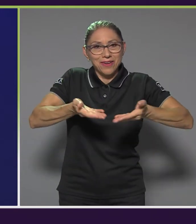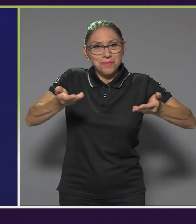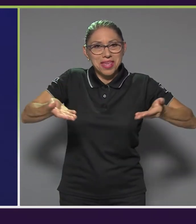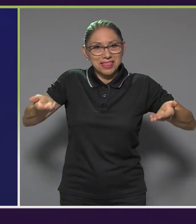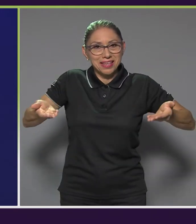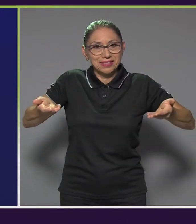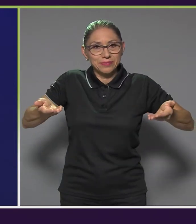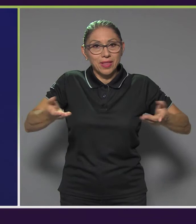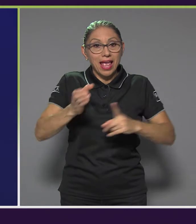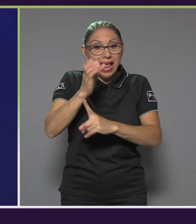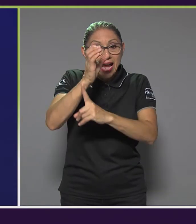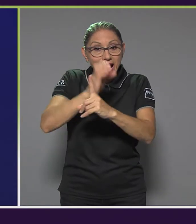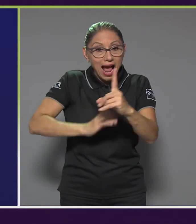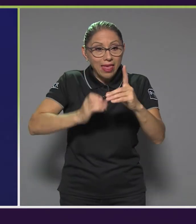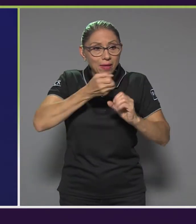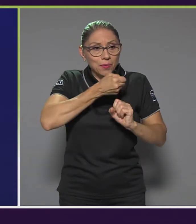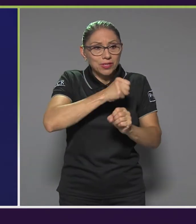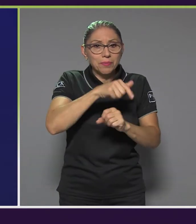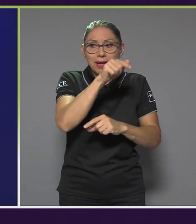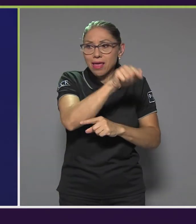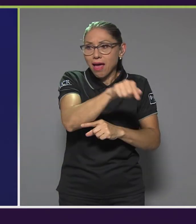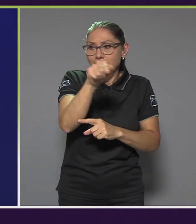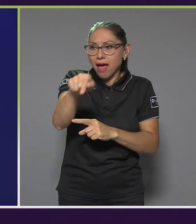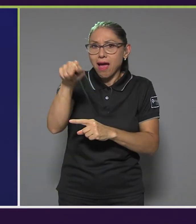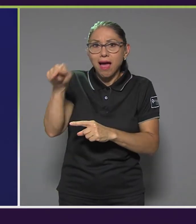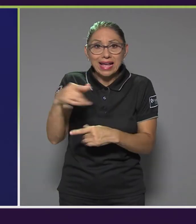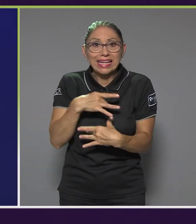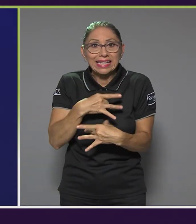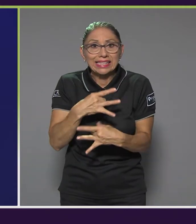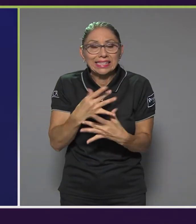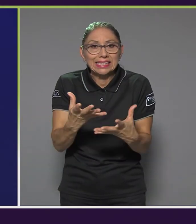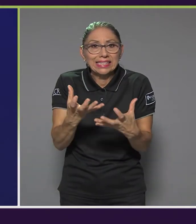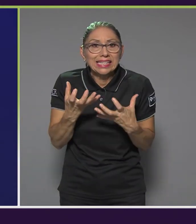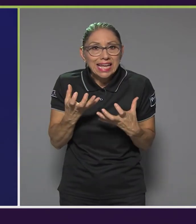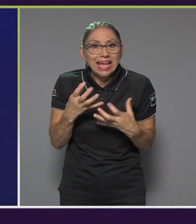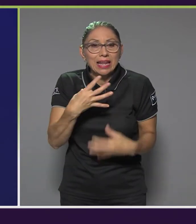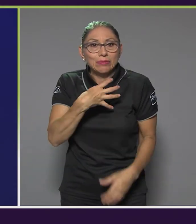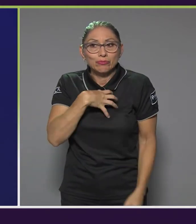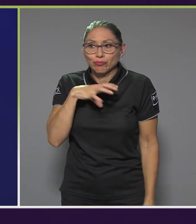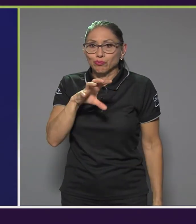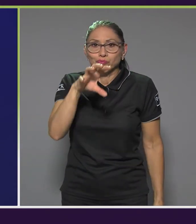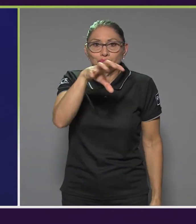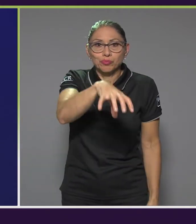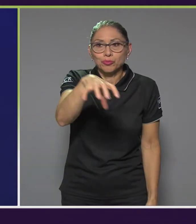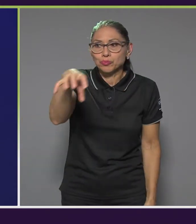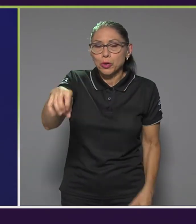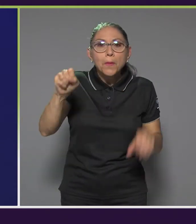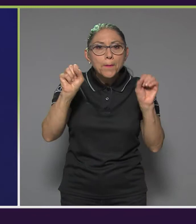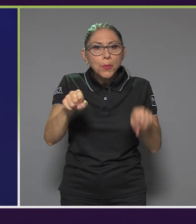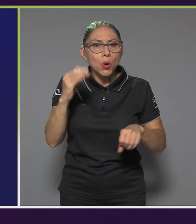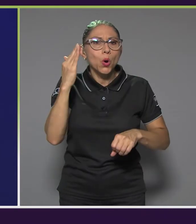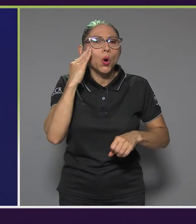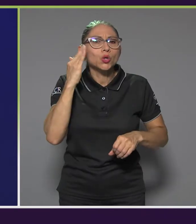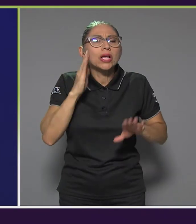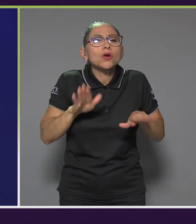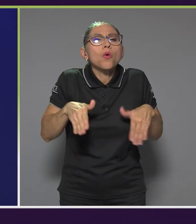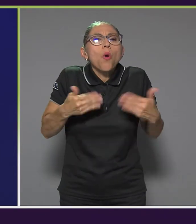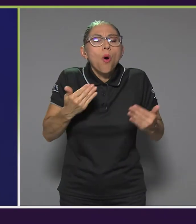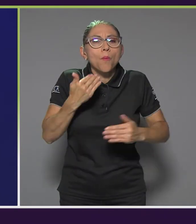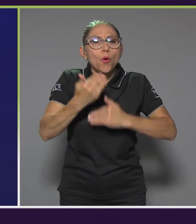estuviera interesado en llevar la iniciativa a su cantón pudiera conocer el paso a paso de cómo generarla y quedara con bastante